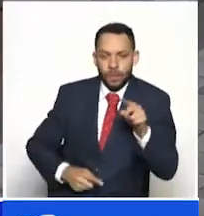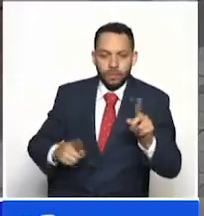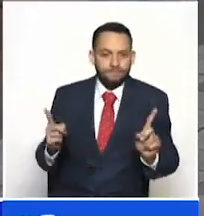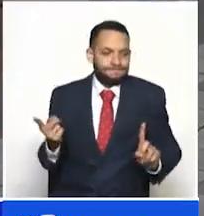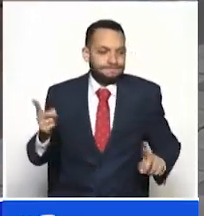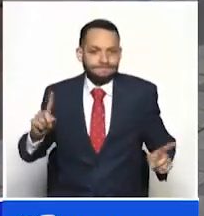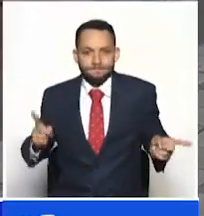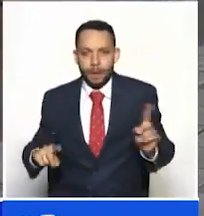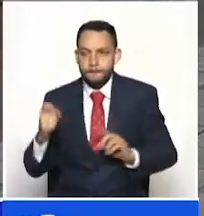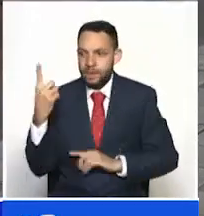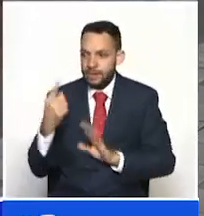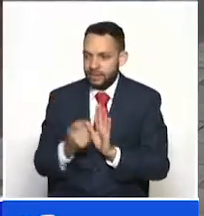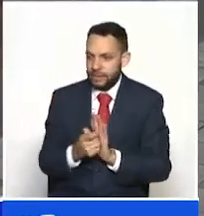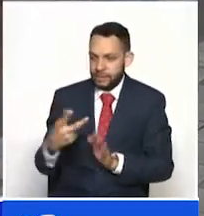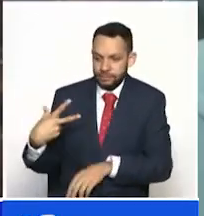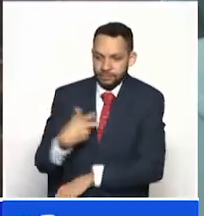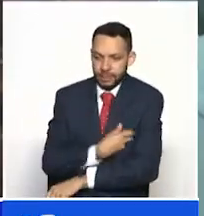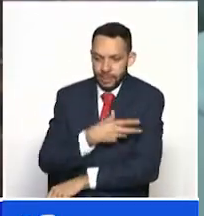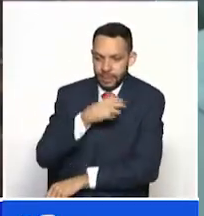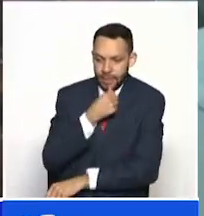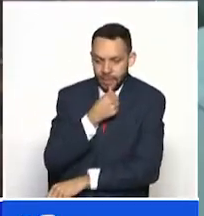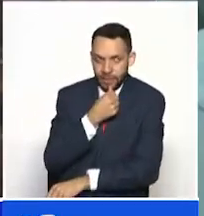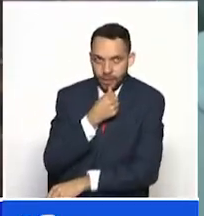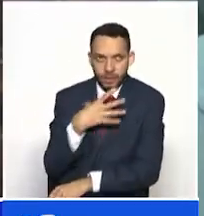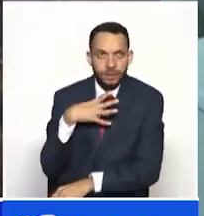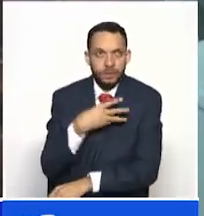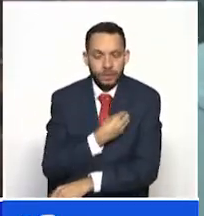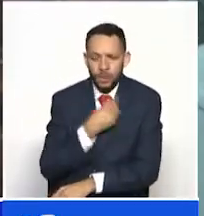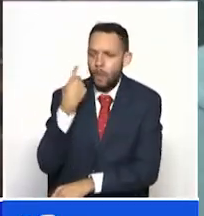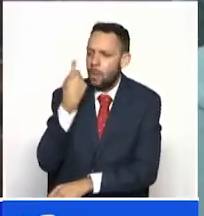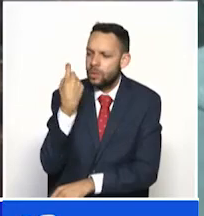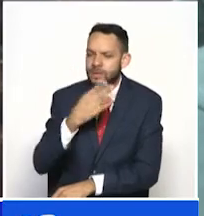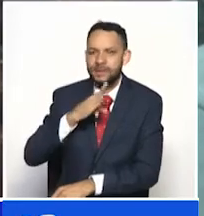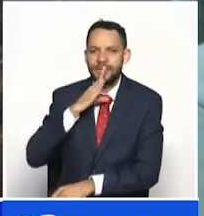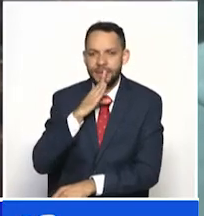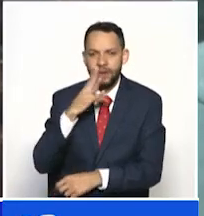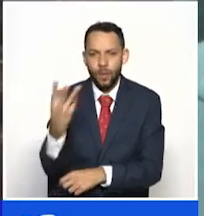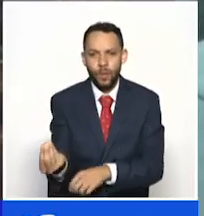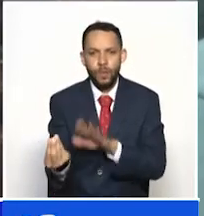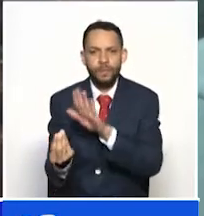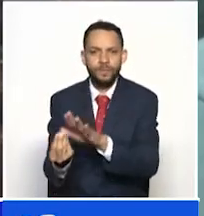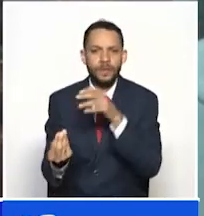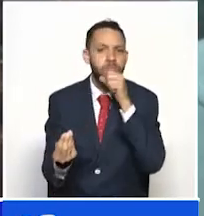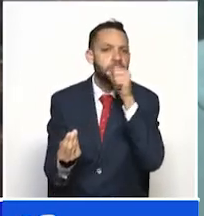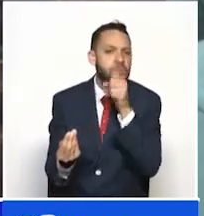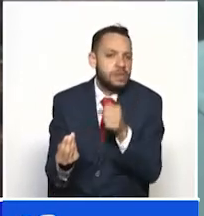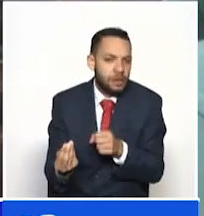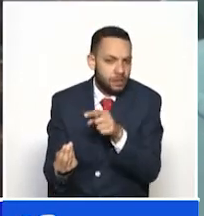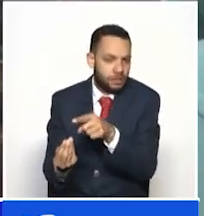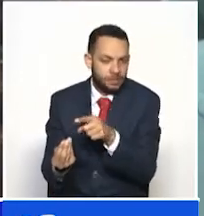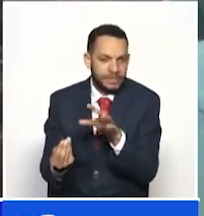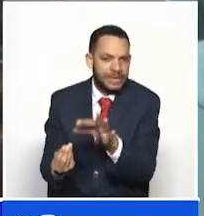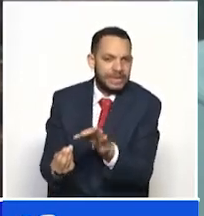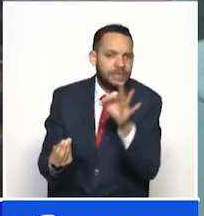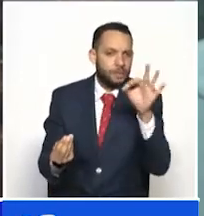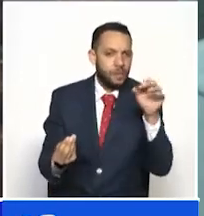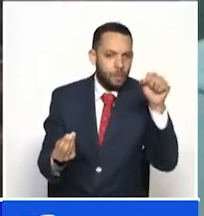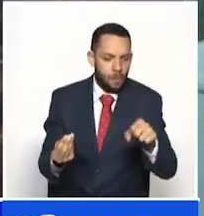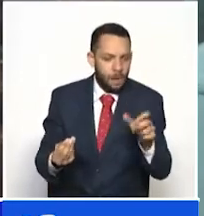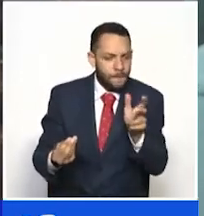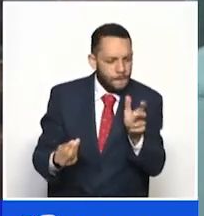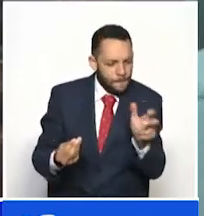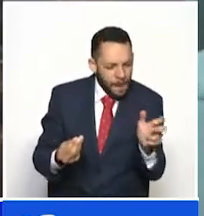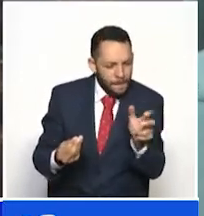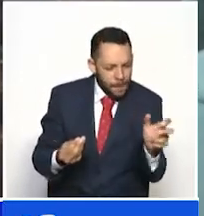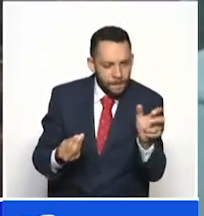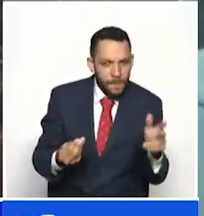siquiera a la primera dosis. Estamos buscando ahorita priorizar a quienes están en la edad de la vacunación y que todavía no han recibido su vacuna para